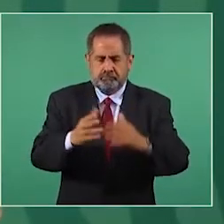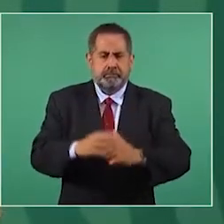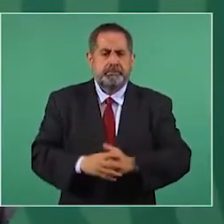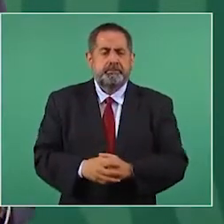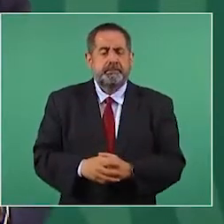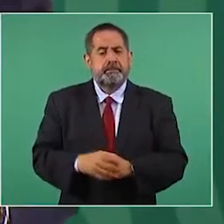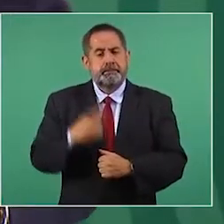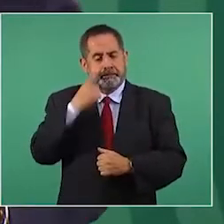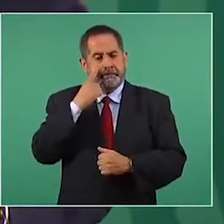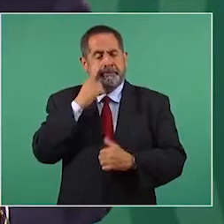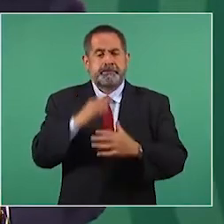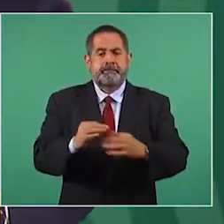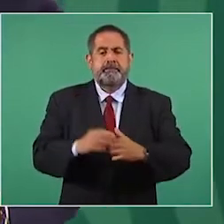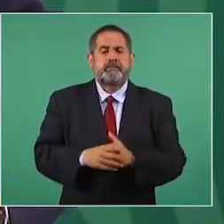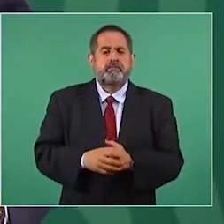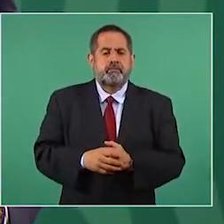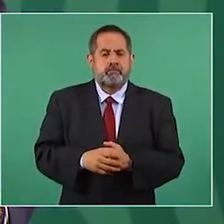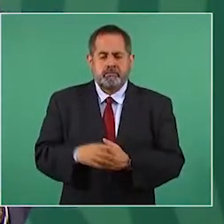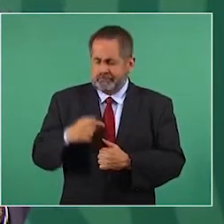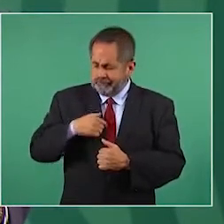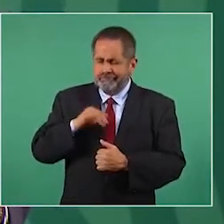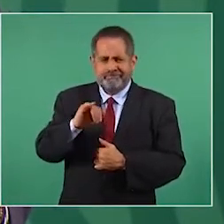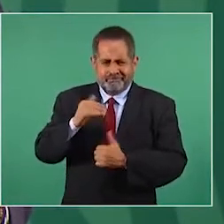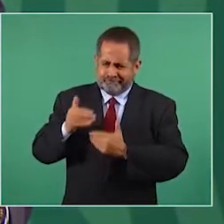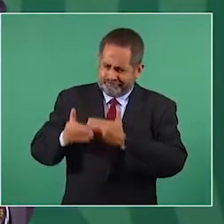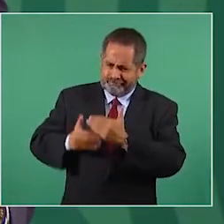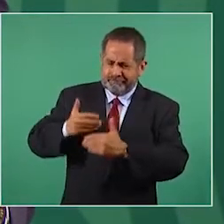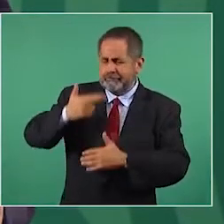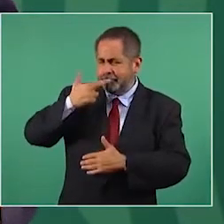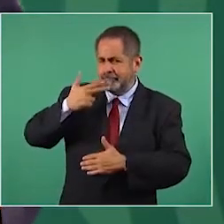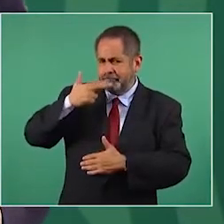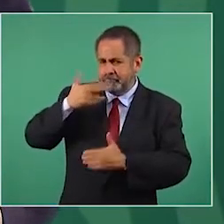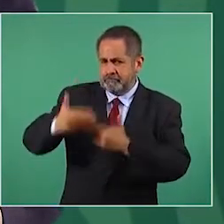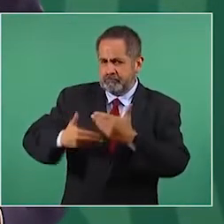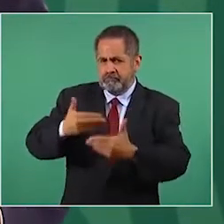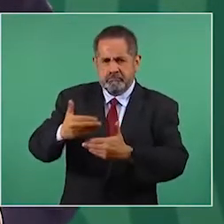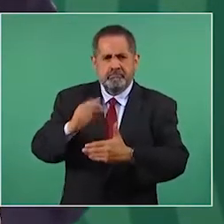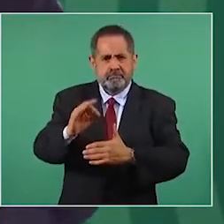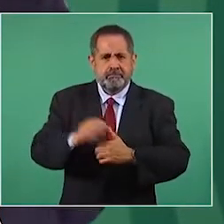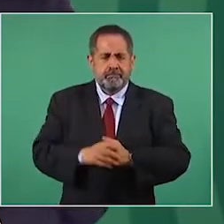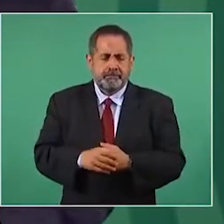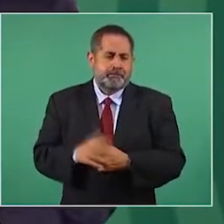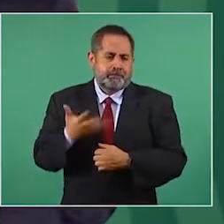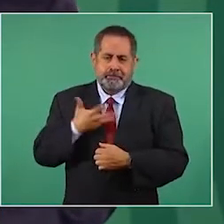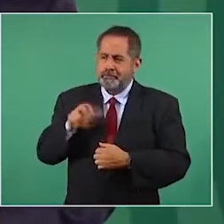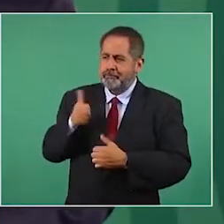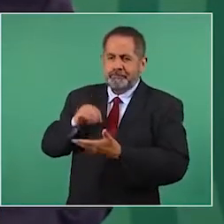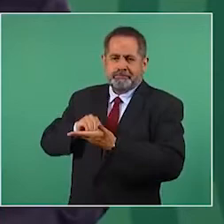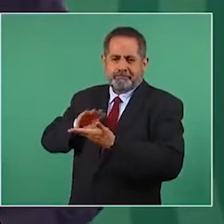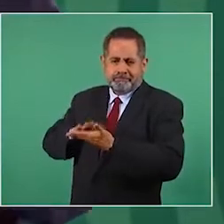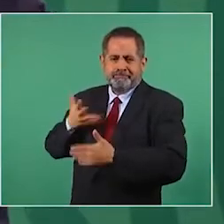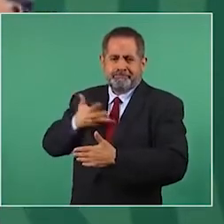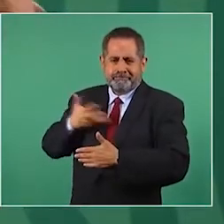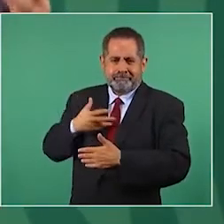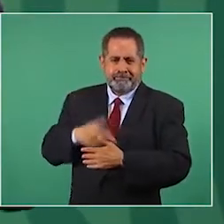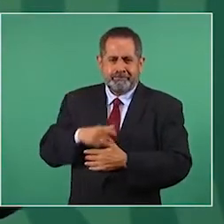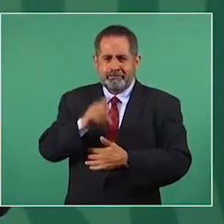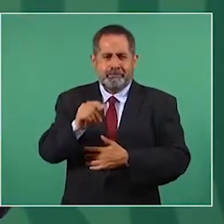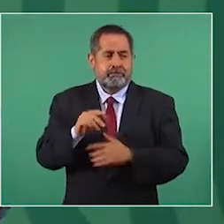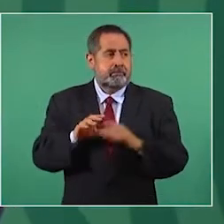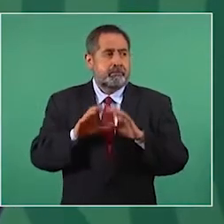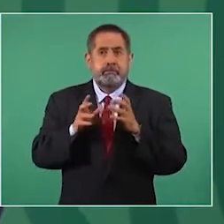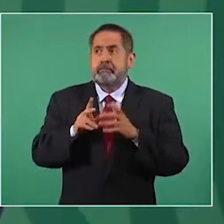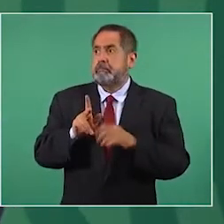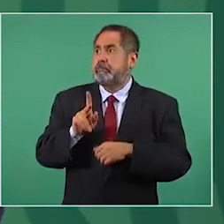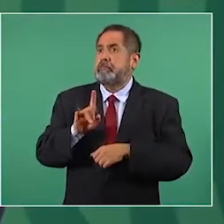Mira, hemos avanzado, ahora sí que yo tengo otros datos y no es una burbuja,